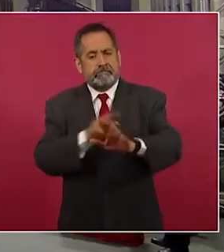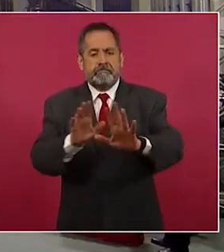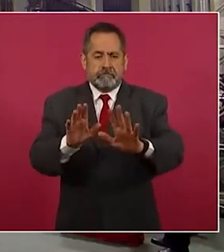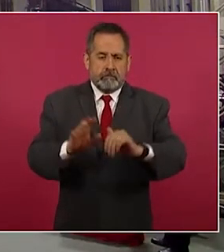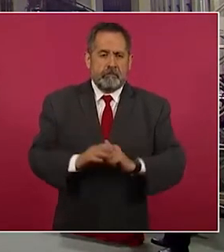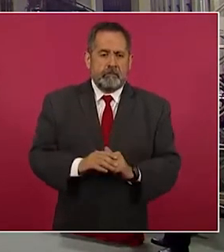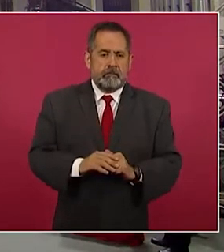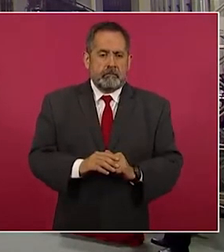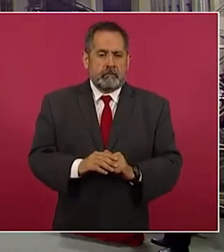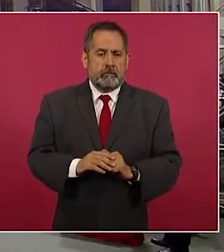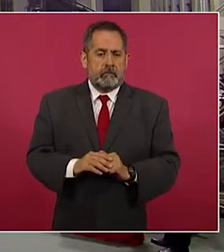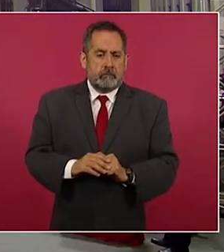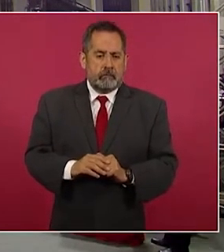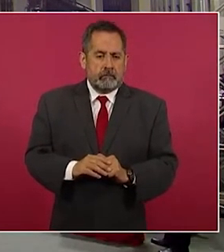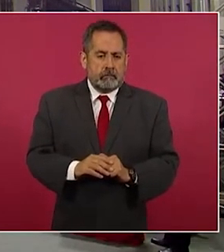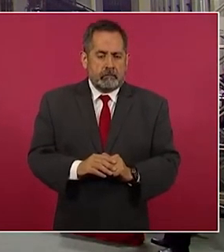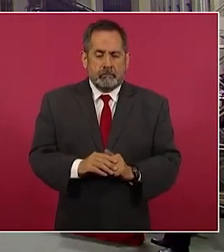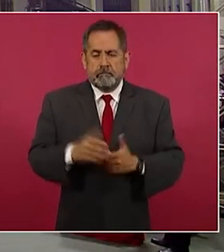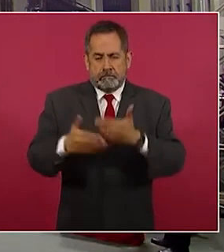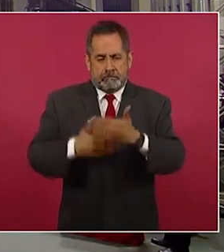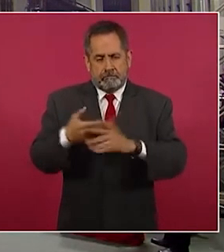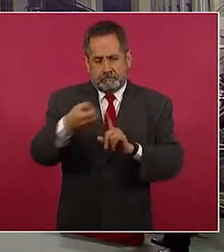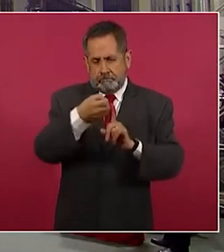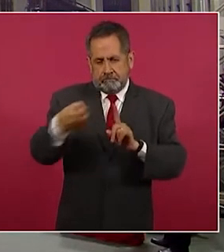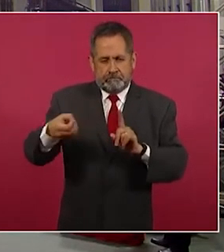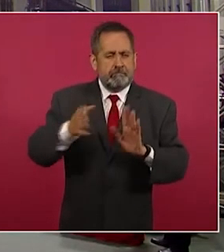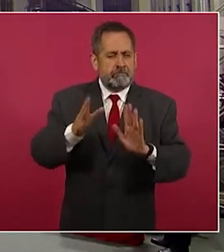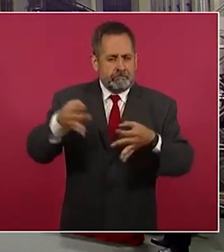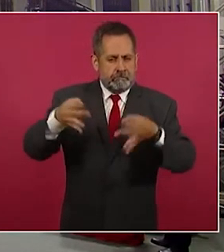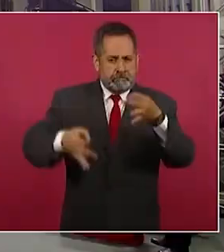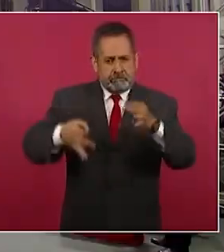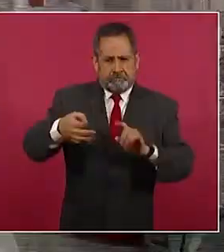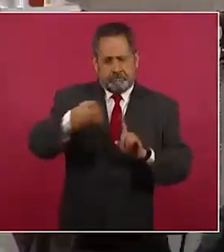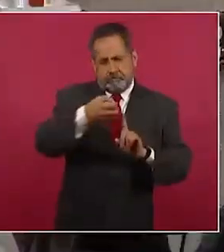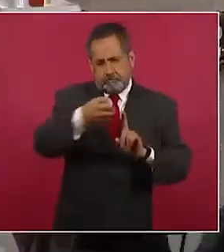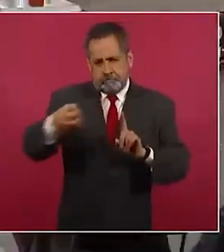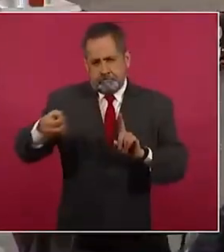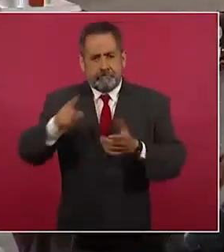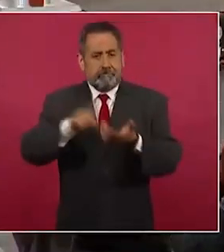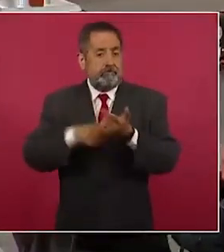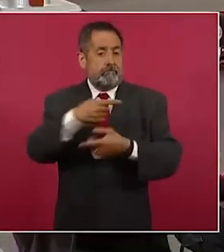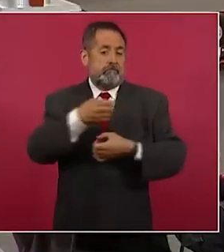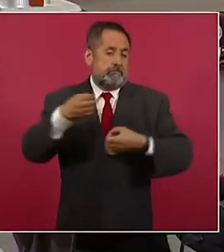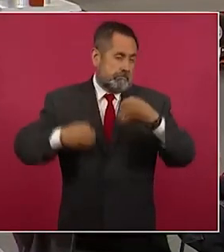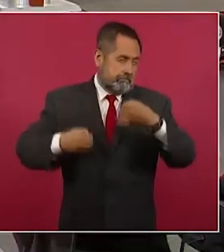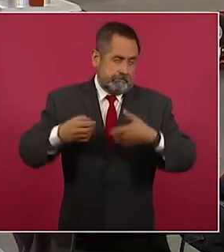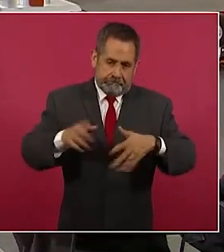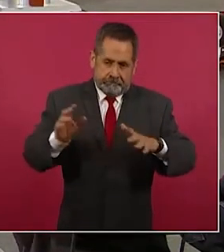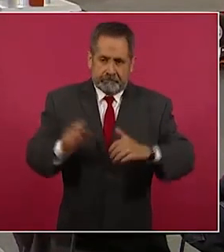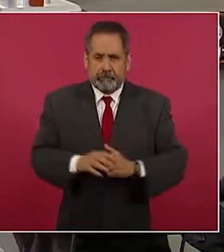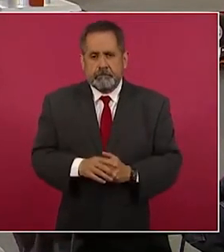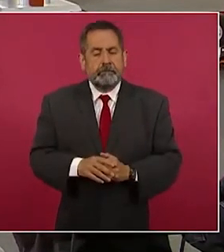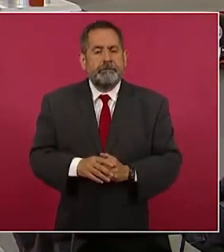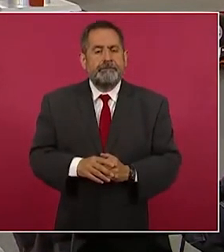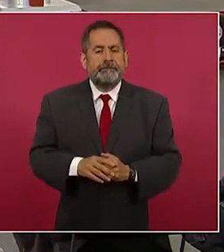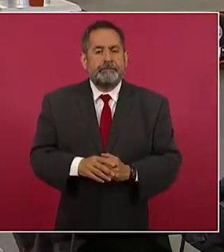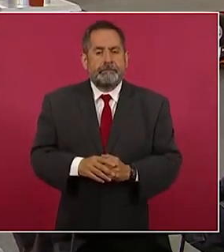por el debido proceso, los jueces, porque estos